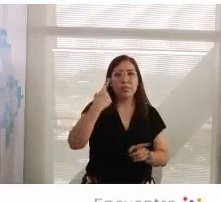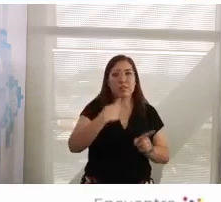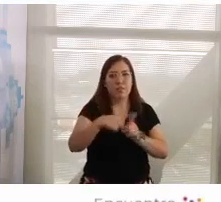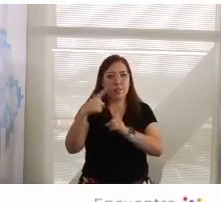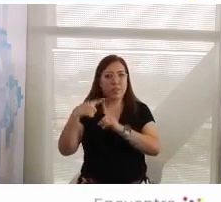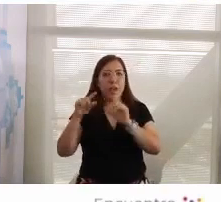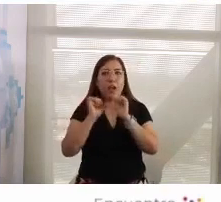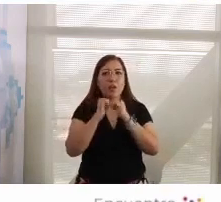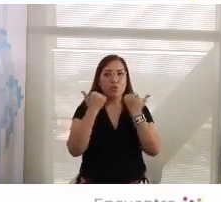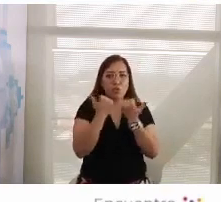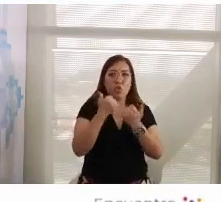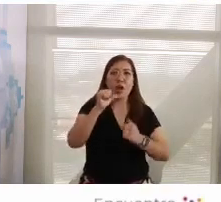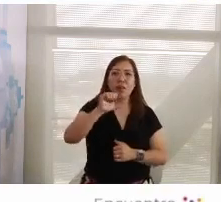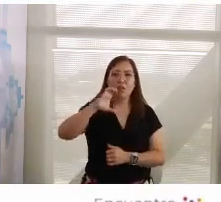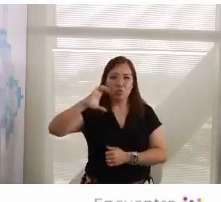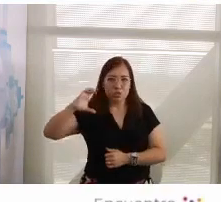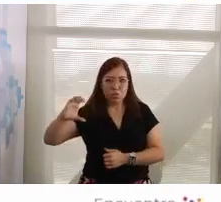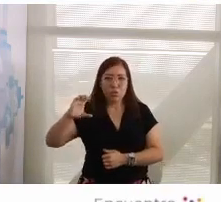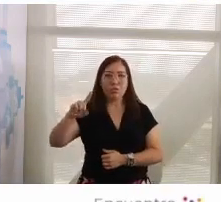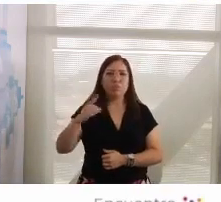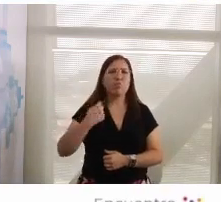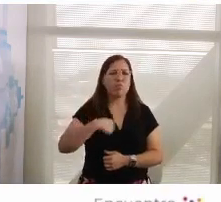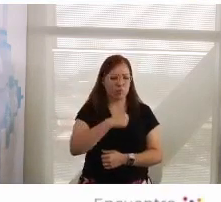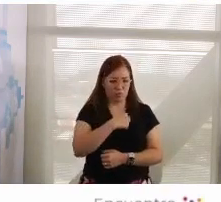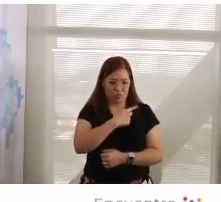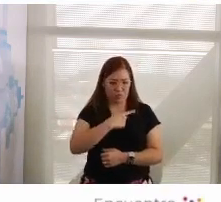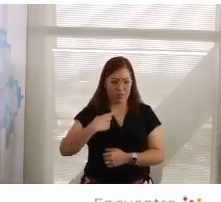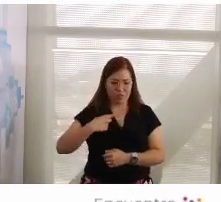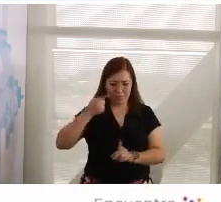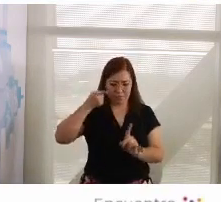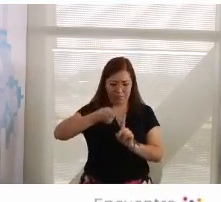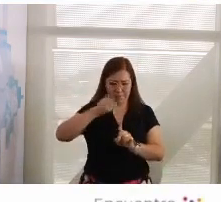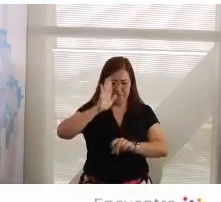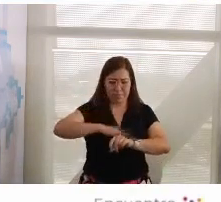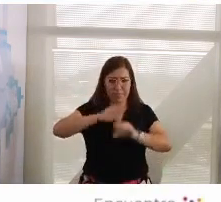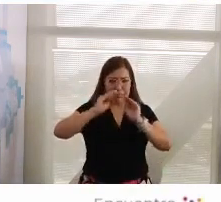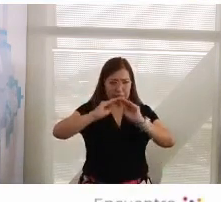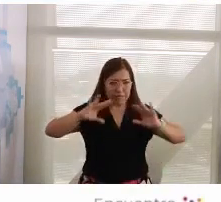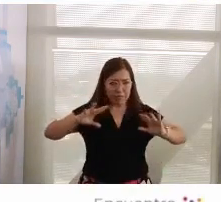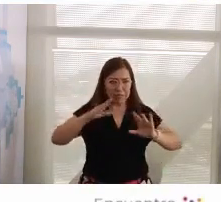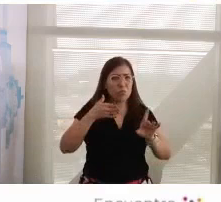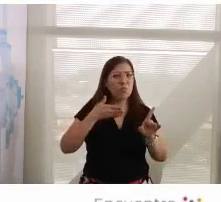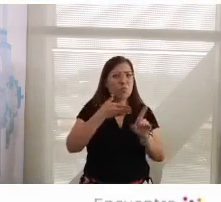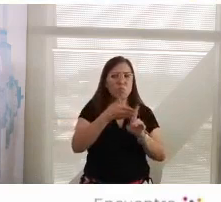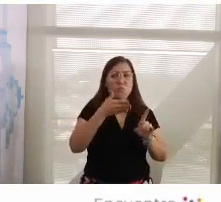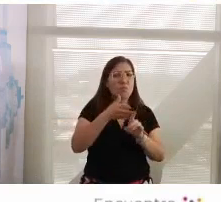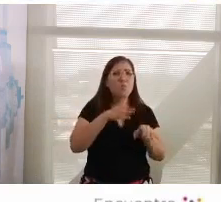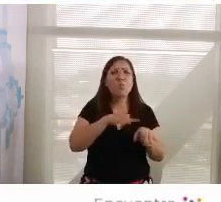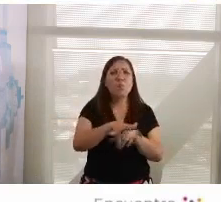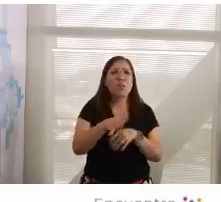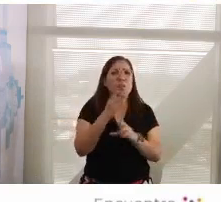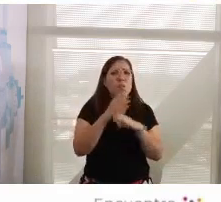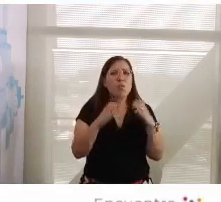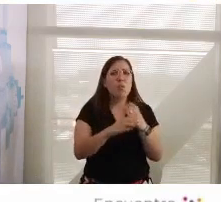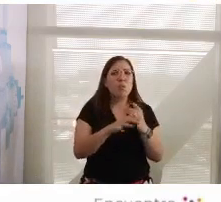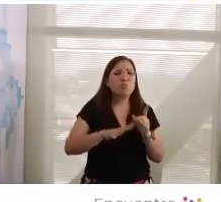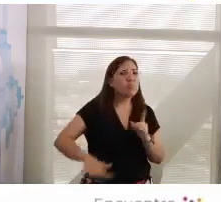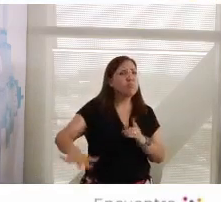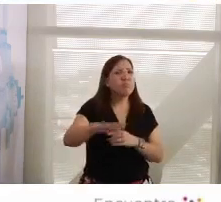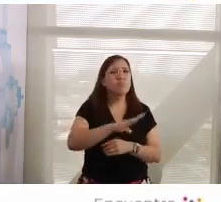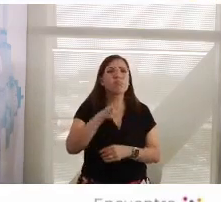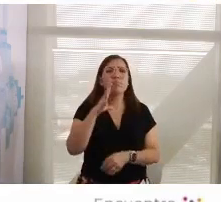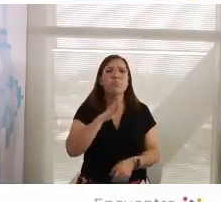civiles, nosotros tenemos que tener claro cuáles son los fenómenos que están